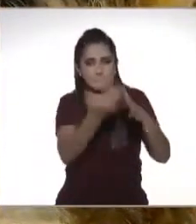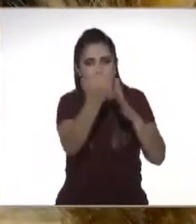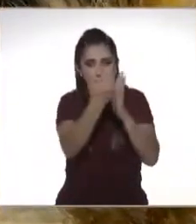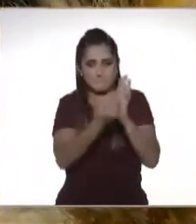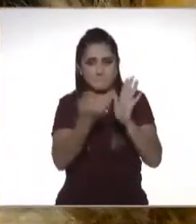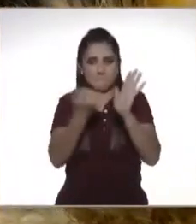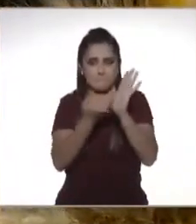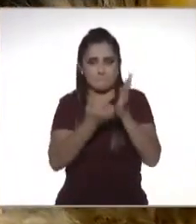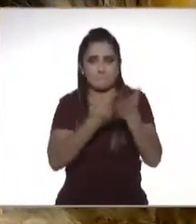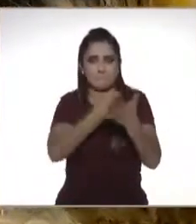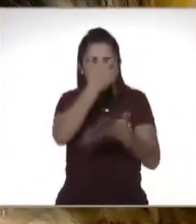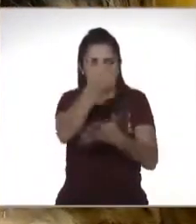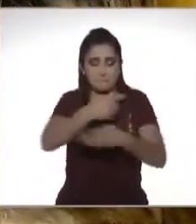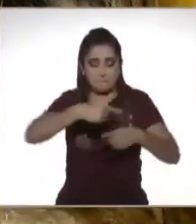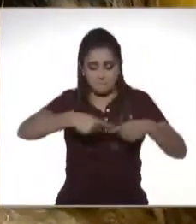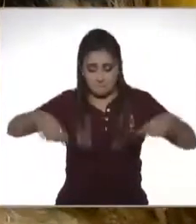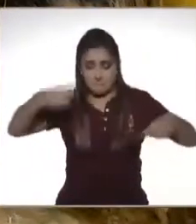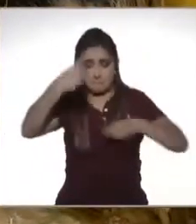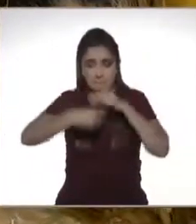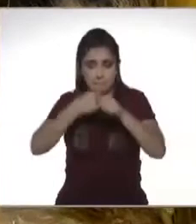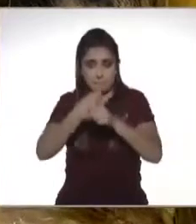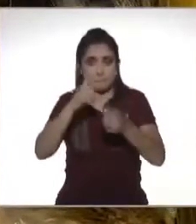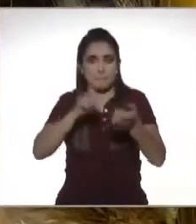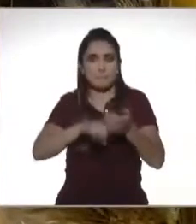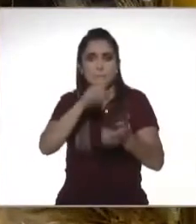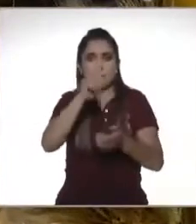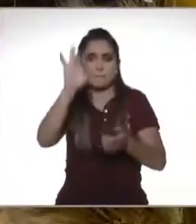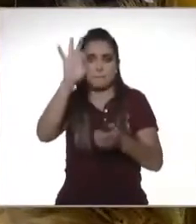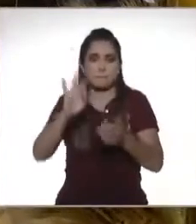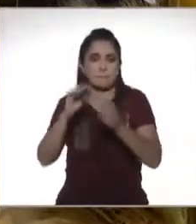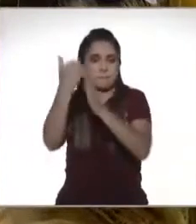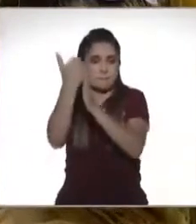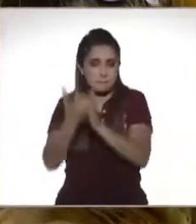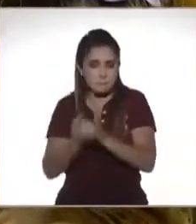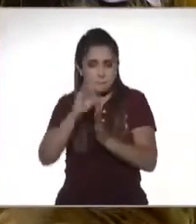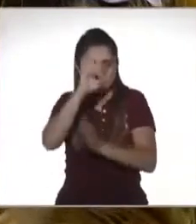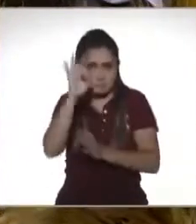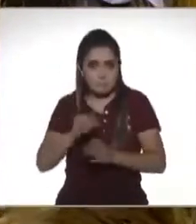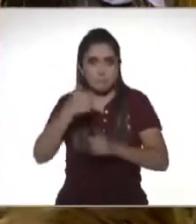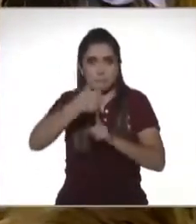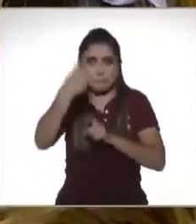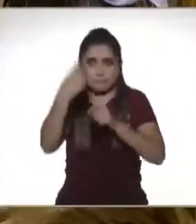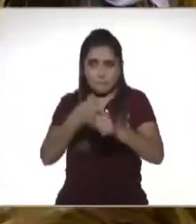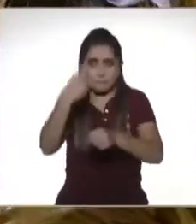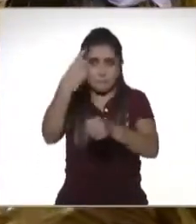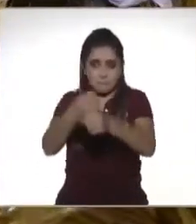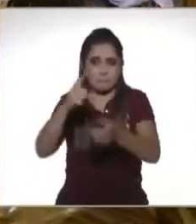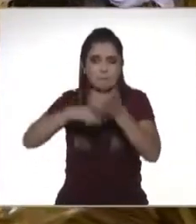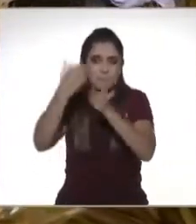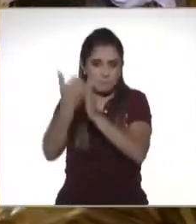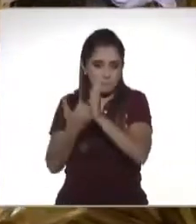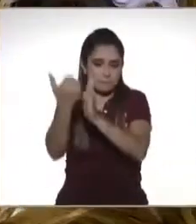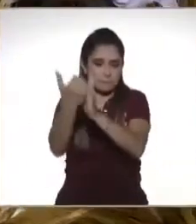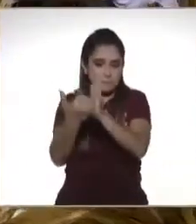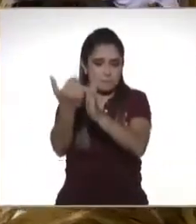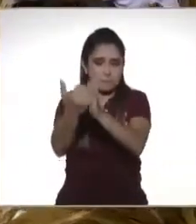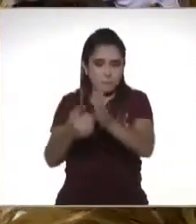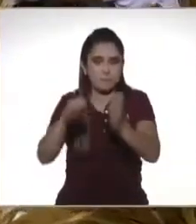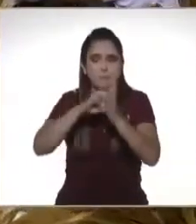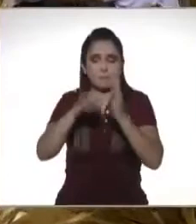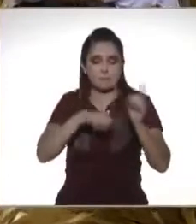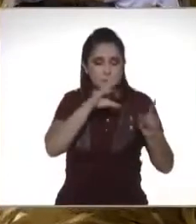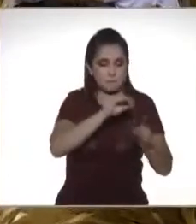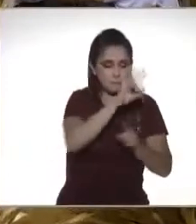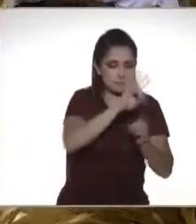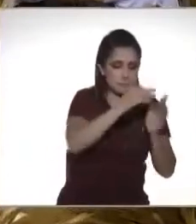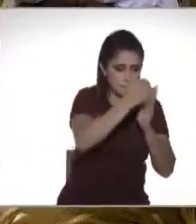impuesto en el primer año prácticamente es el 100% de disminución y cada año va disminuyendo por ejemplo el siguiente año es el 90% de disminución